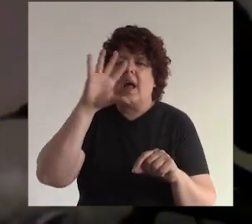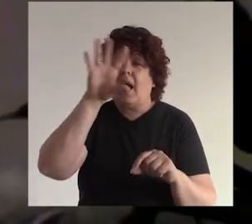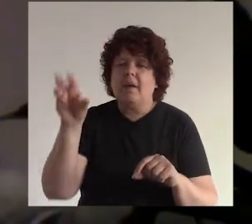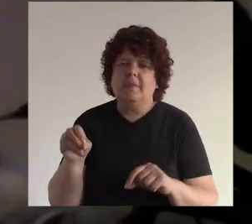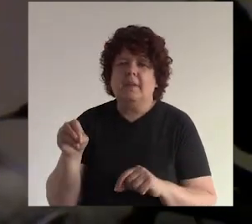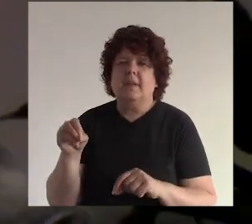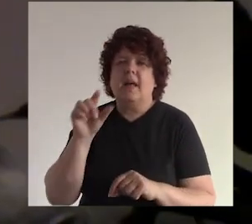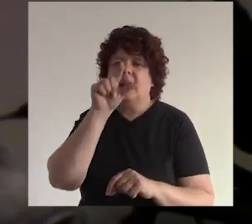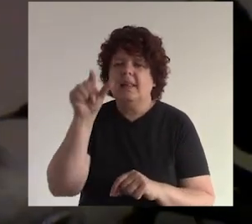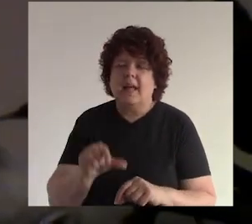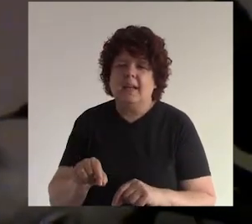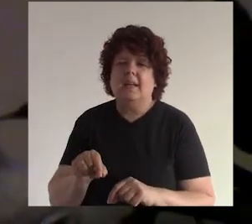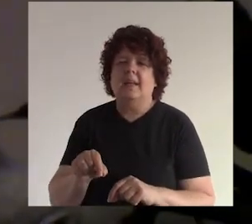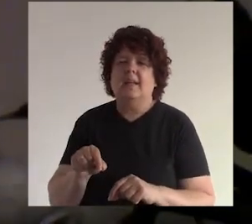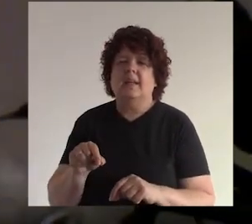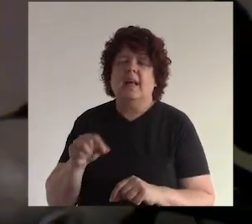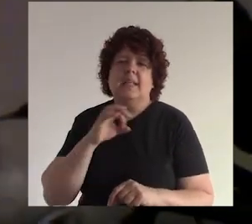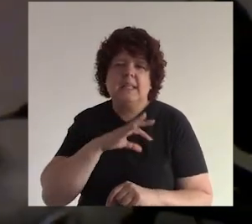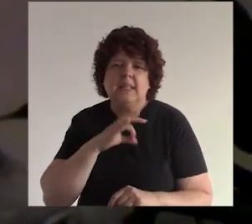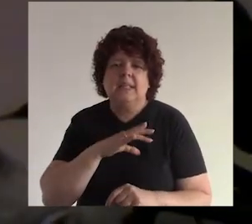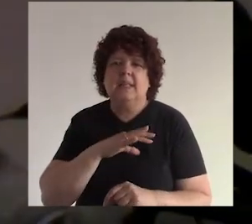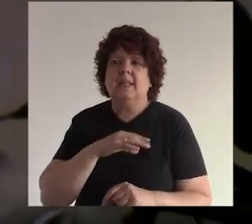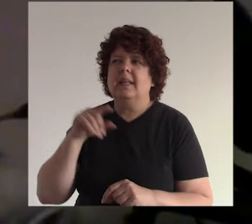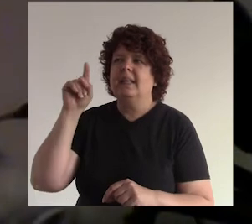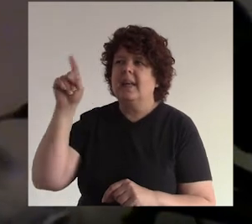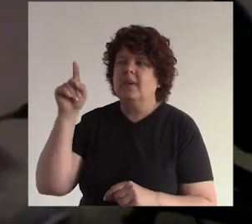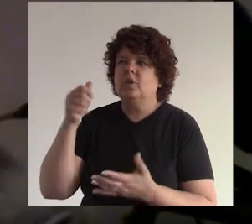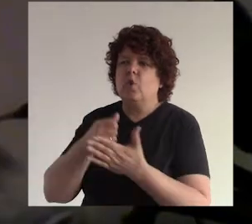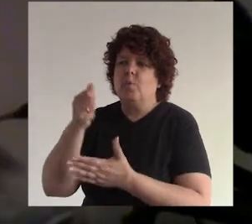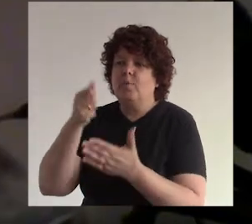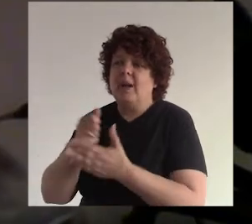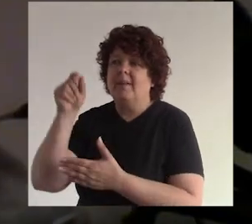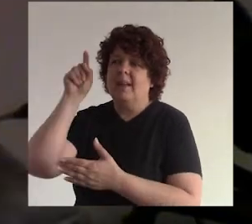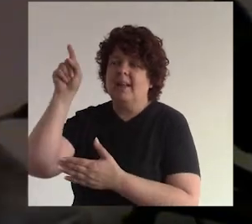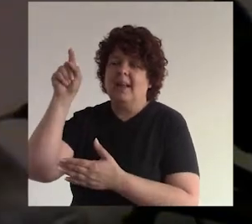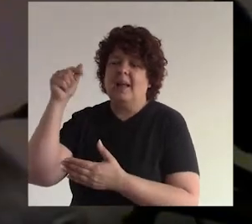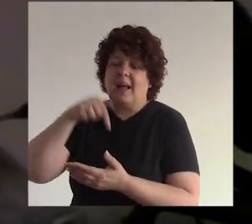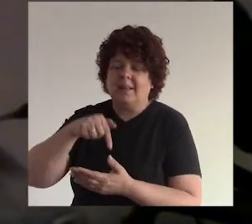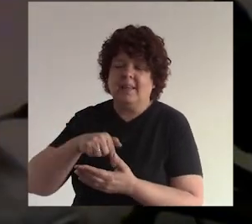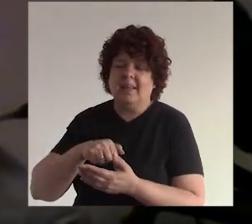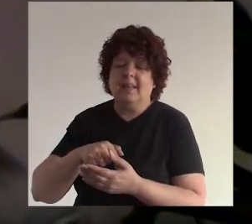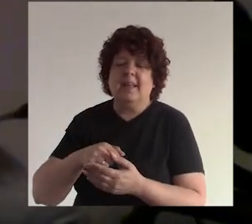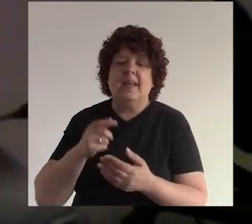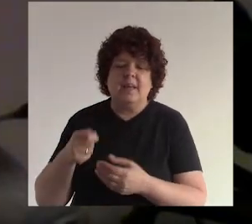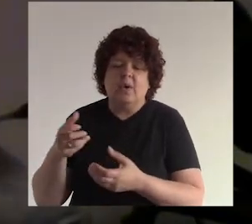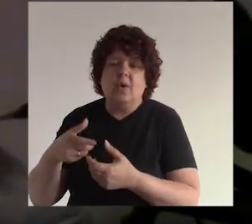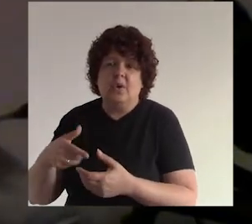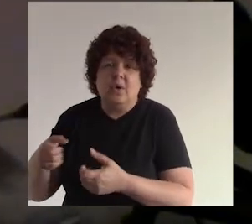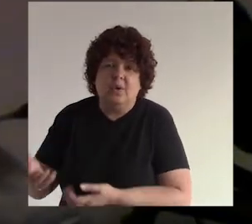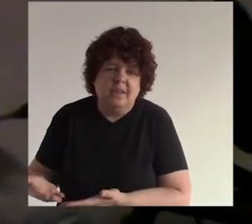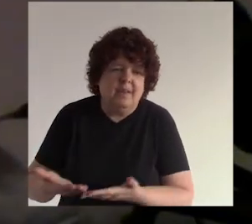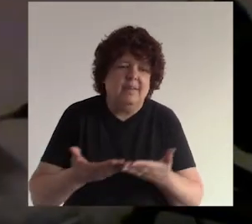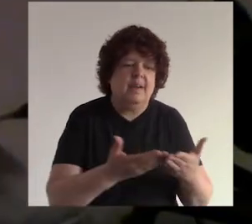África en Italia en Chile y ellos compraban en mi tienda virtual y le enviaban yo